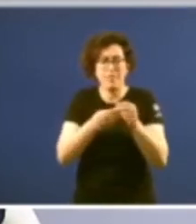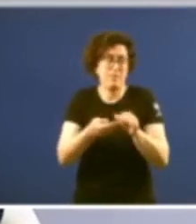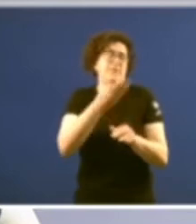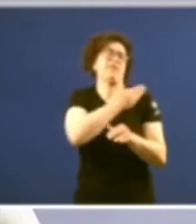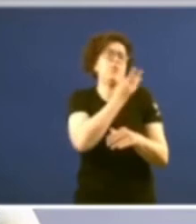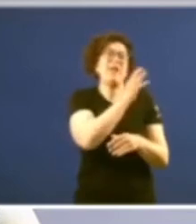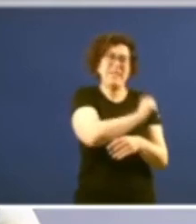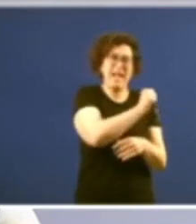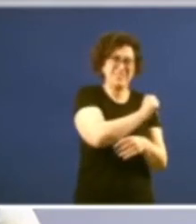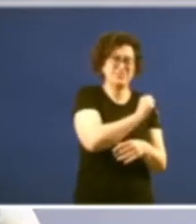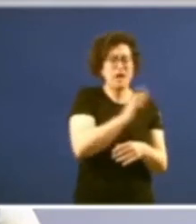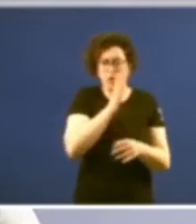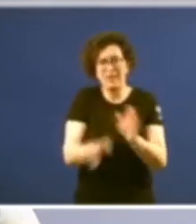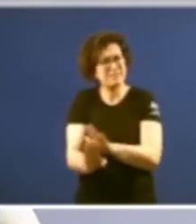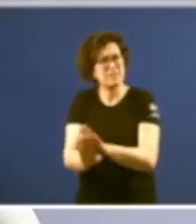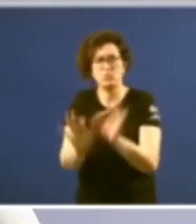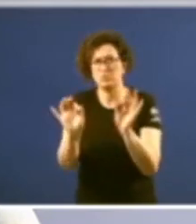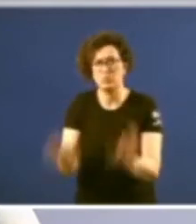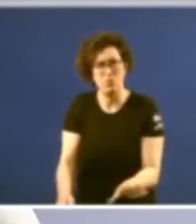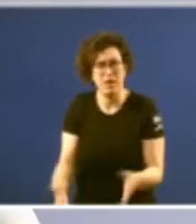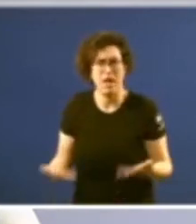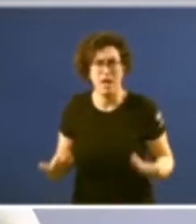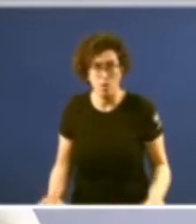temos que seguir facéndolo agora eu creo que